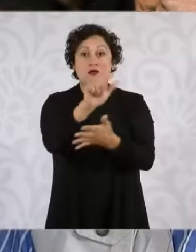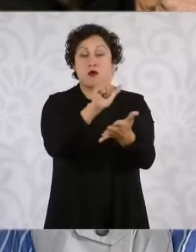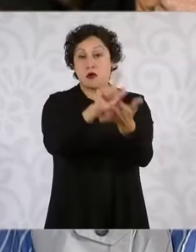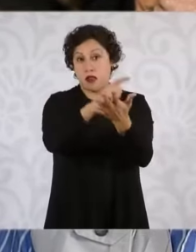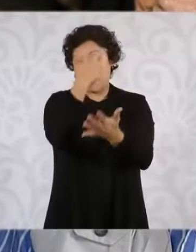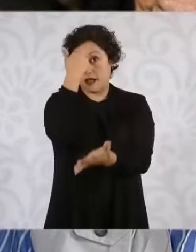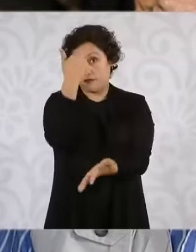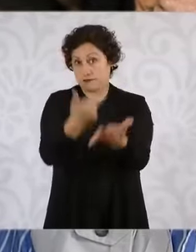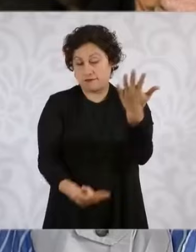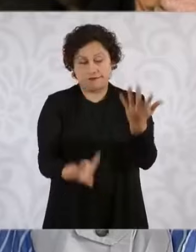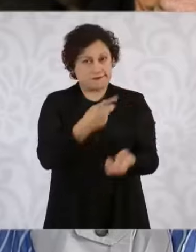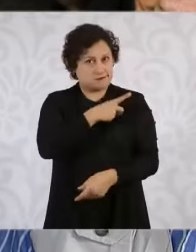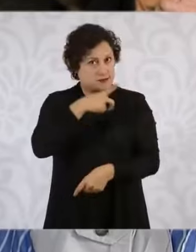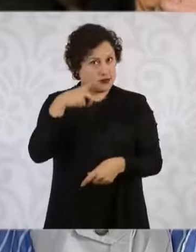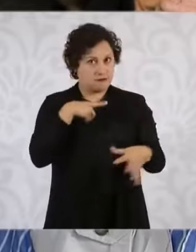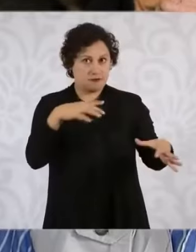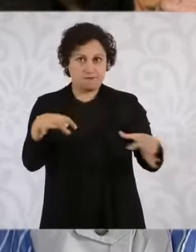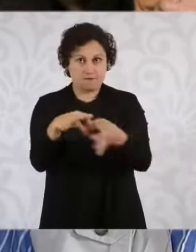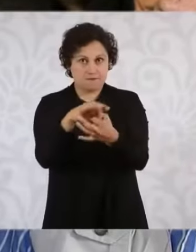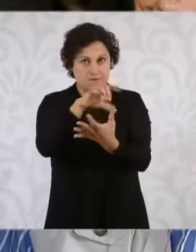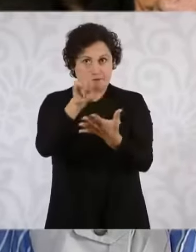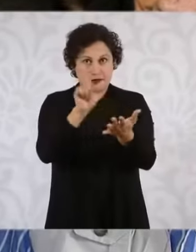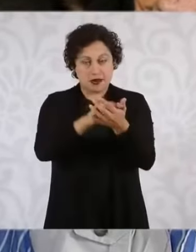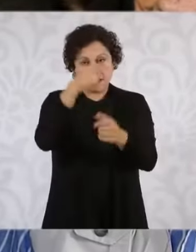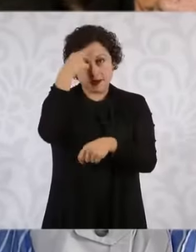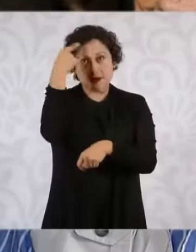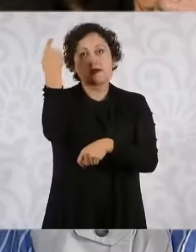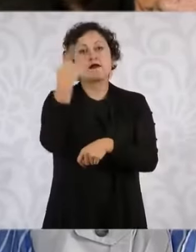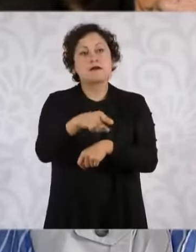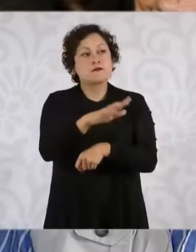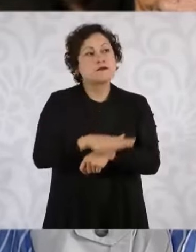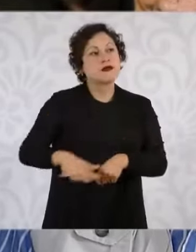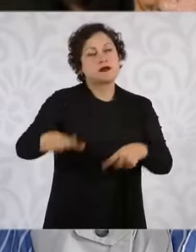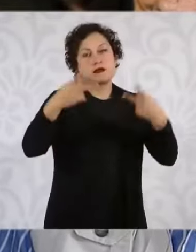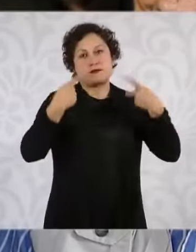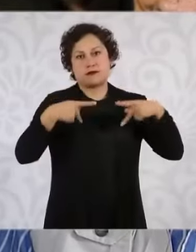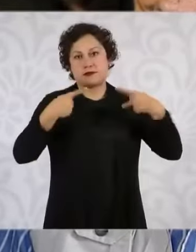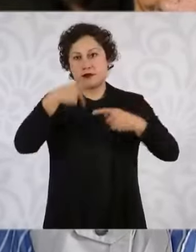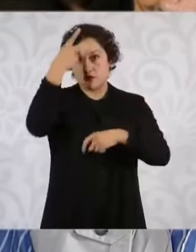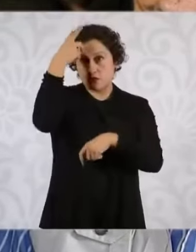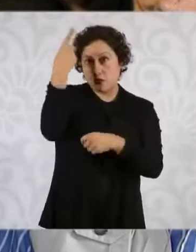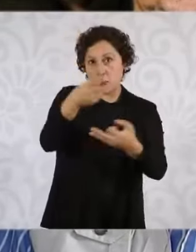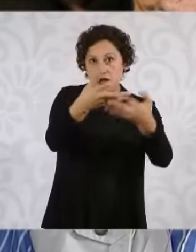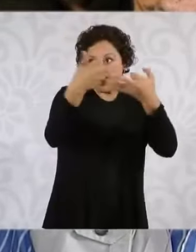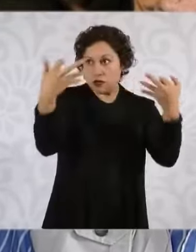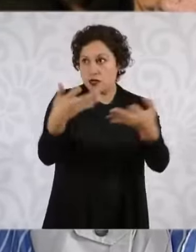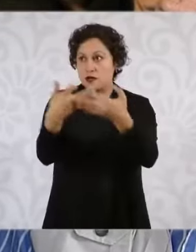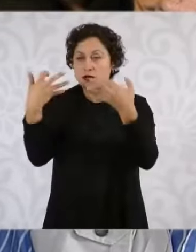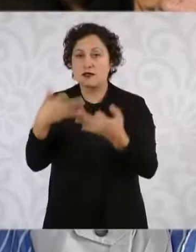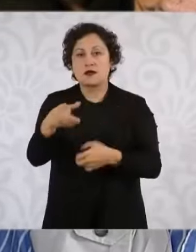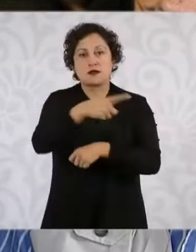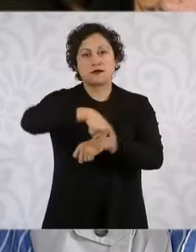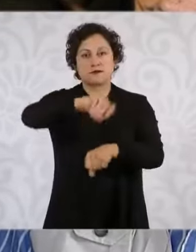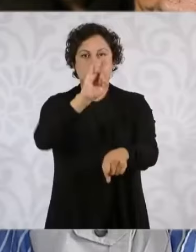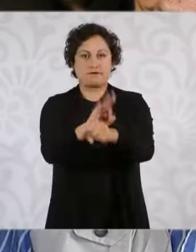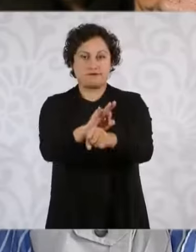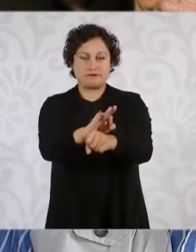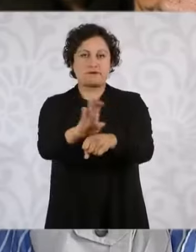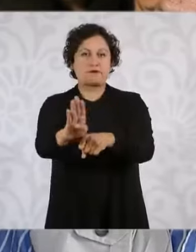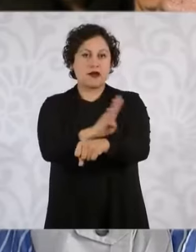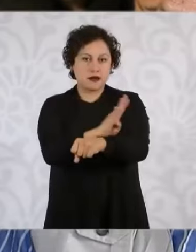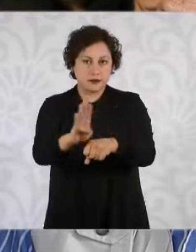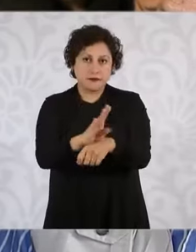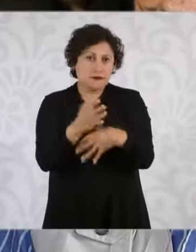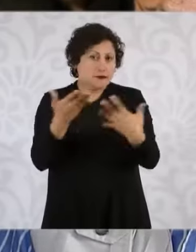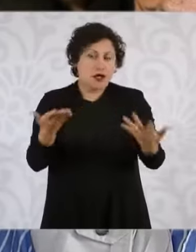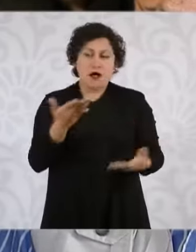al Estado de Derecho para que se beneficie a las personas o a los ejidatarios. Bueno, en el caso de que se tenga, pues que